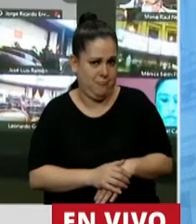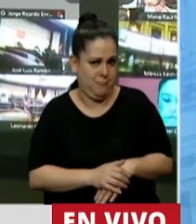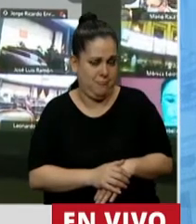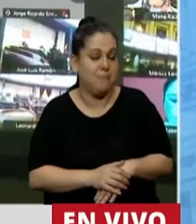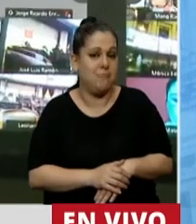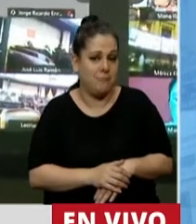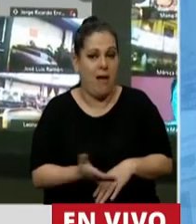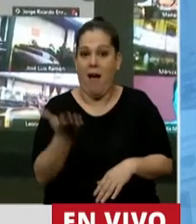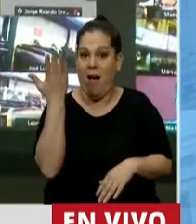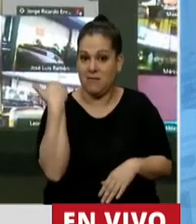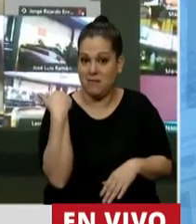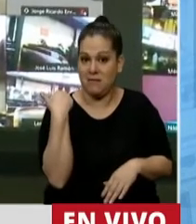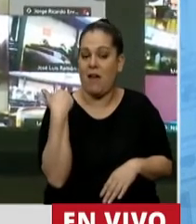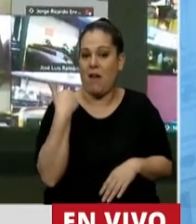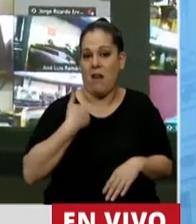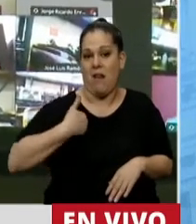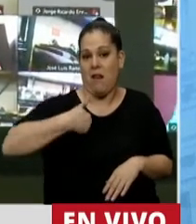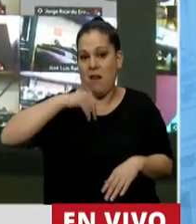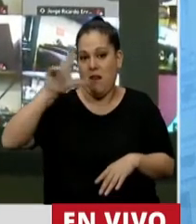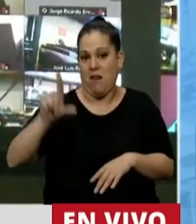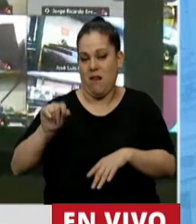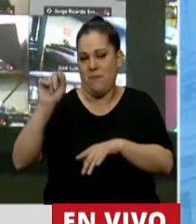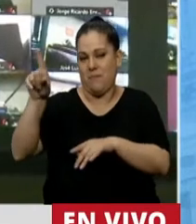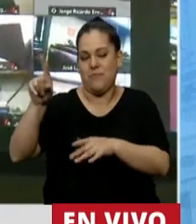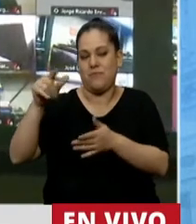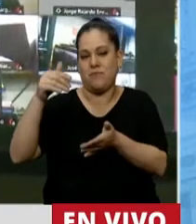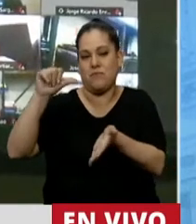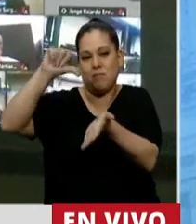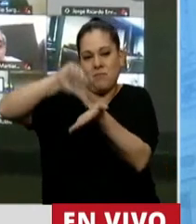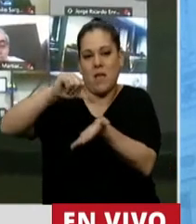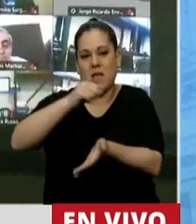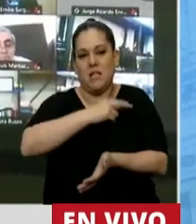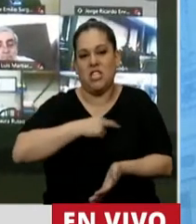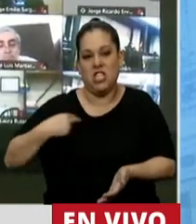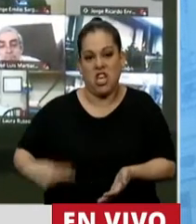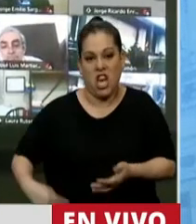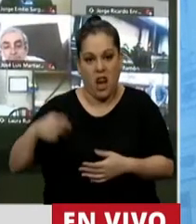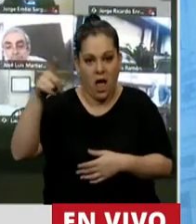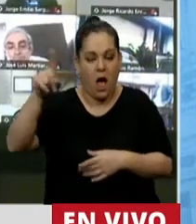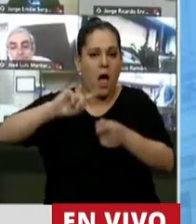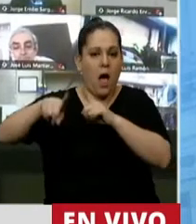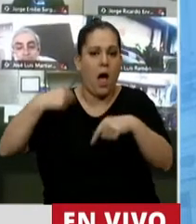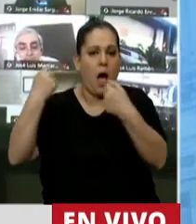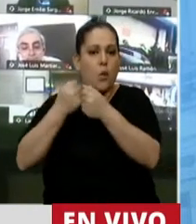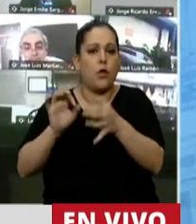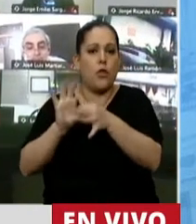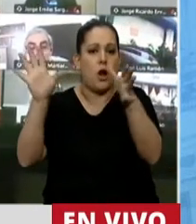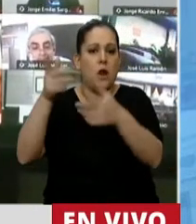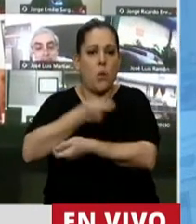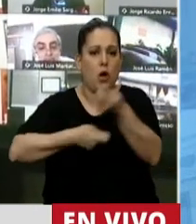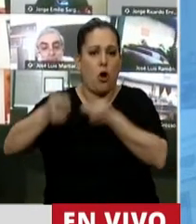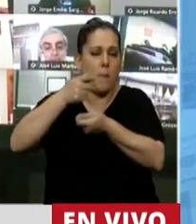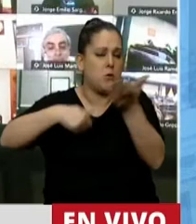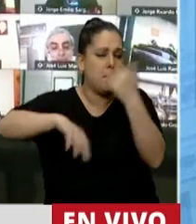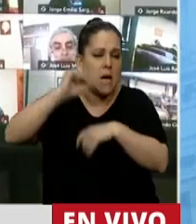Y en el día de ayer, la República Popular de China firmó uno de los tratados de libre comercio más importantes de la